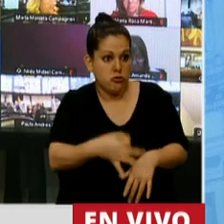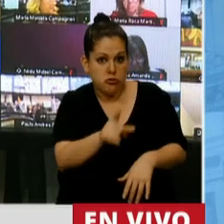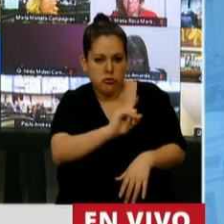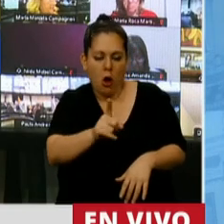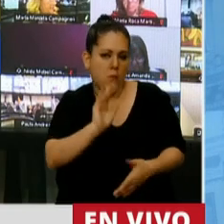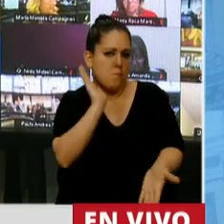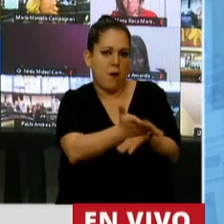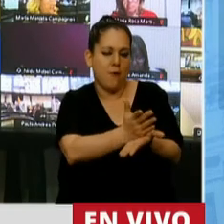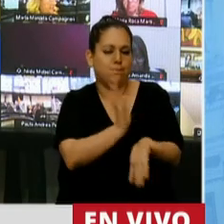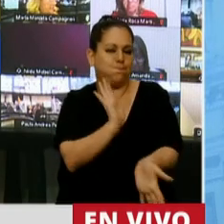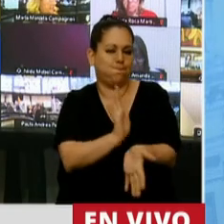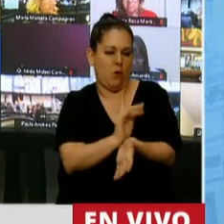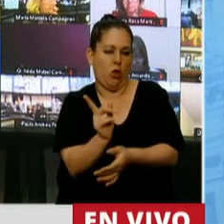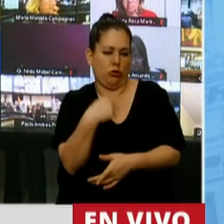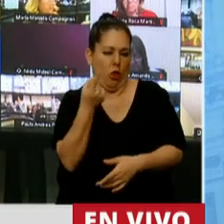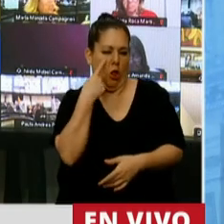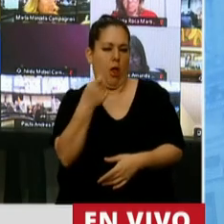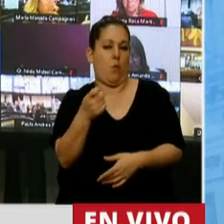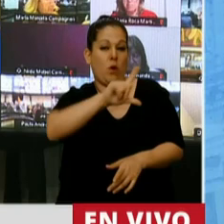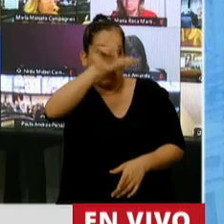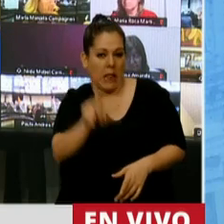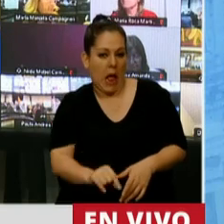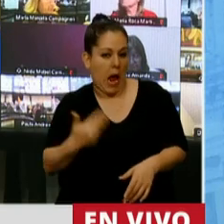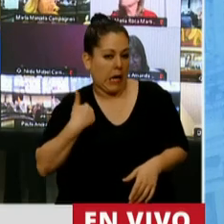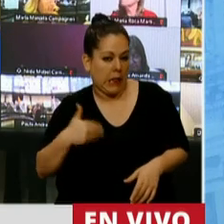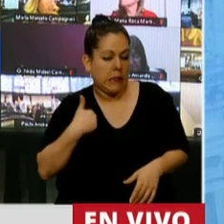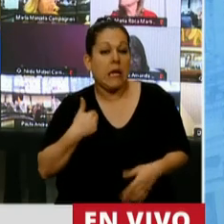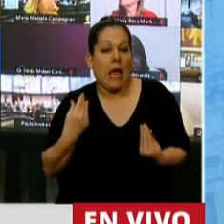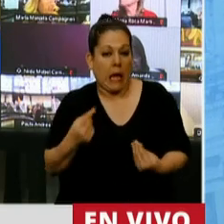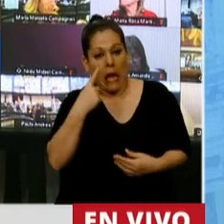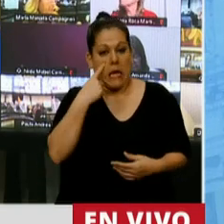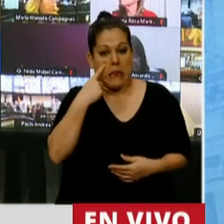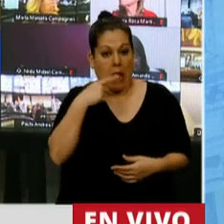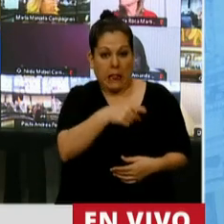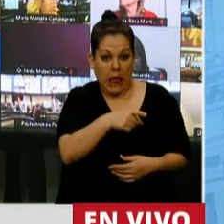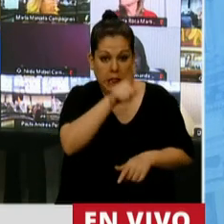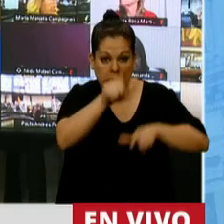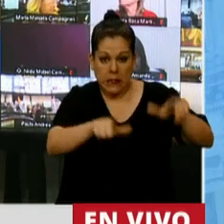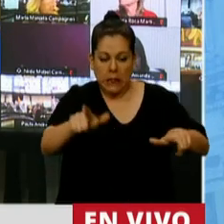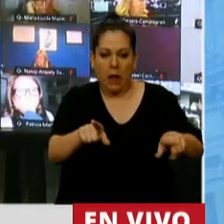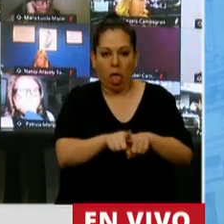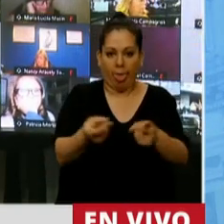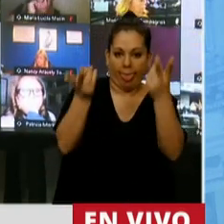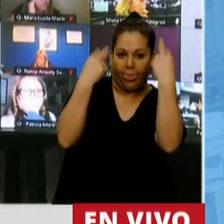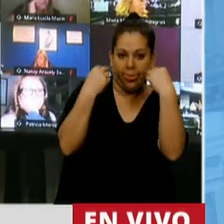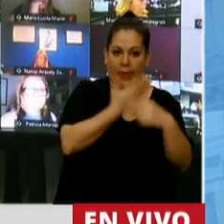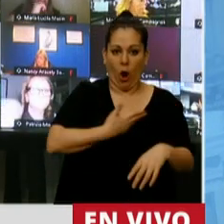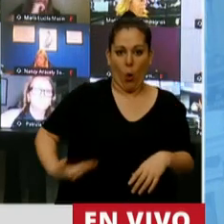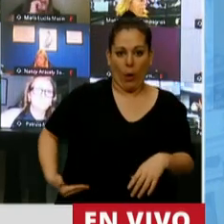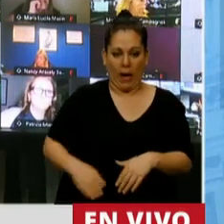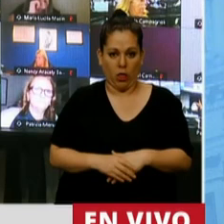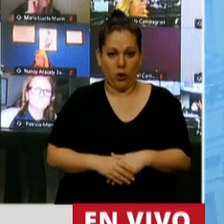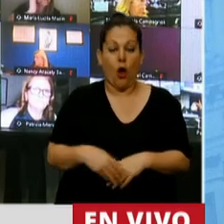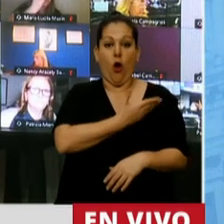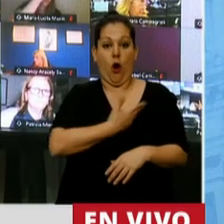donde todos vemos en todo el país que los intendentes terminan siendo mendigos del gobernador y el